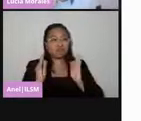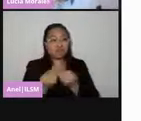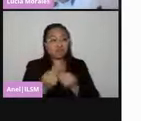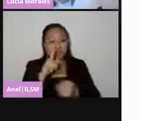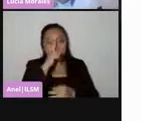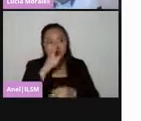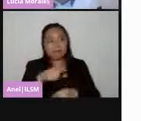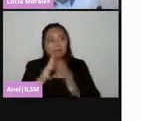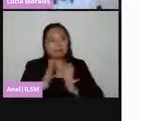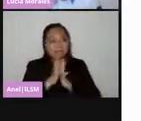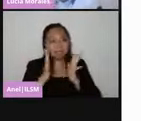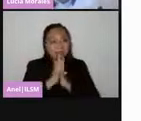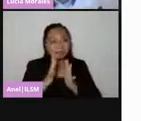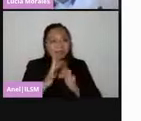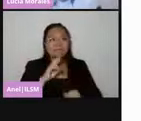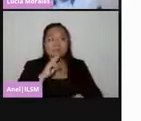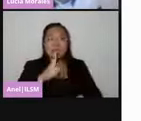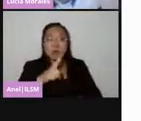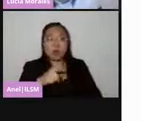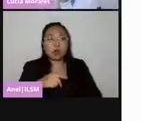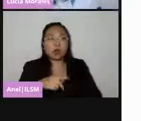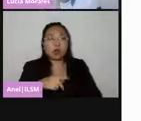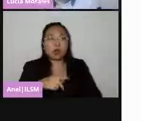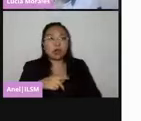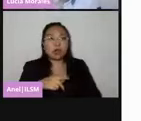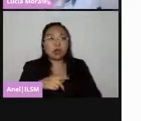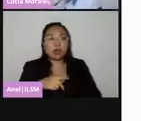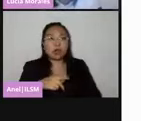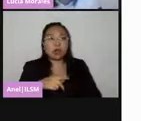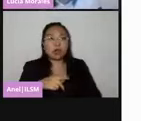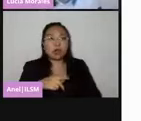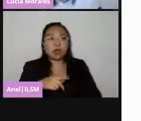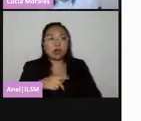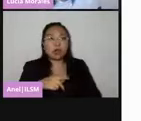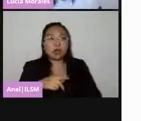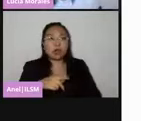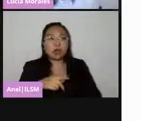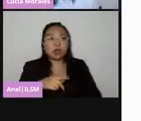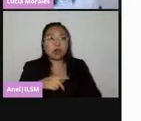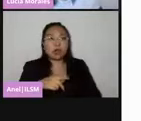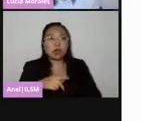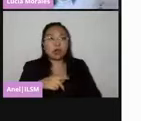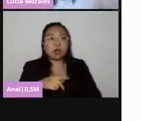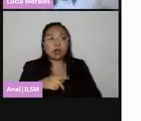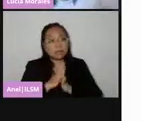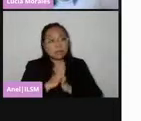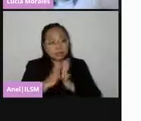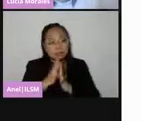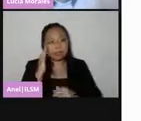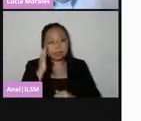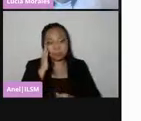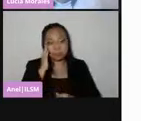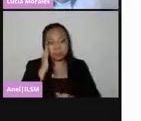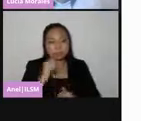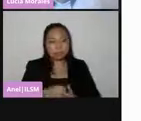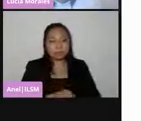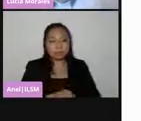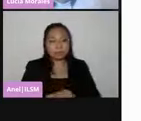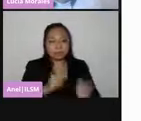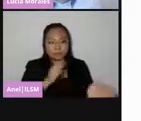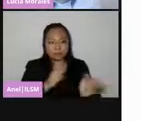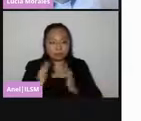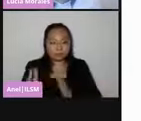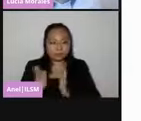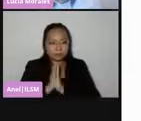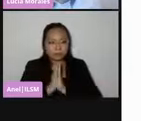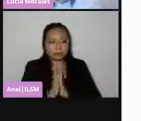hacer una ciudadanía integral, más activa en el proceso de toma de decisiones. Entonces, si me apoyan con la siguiente,